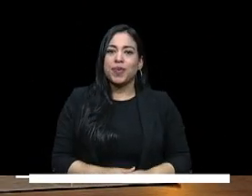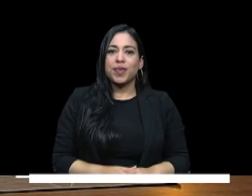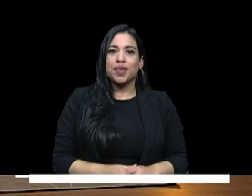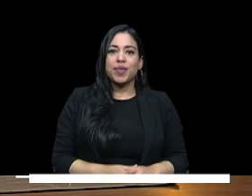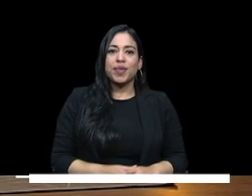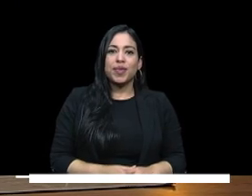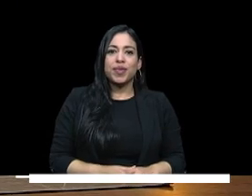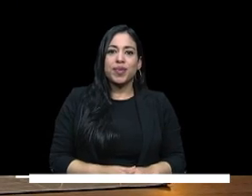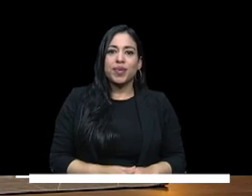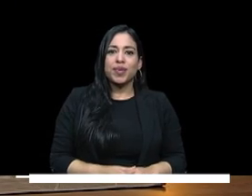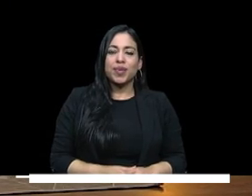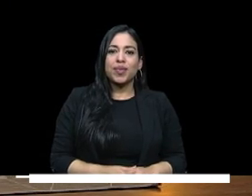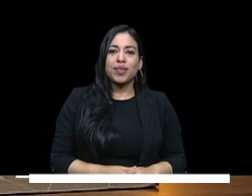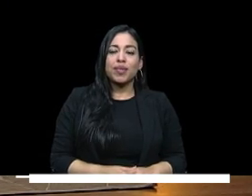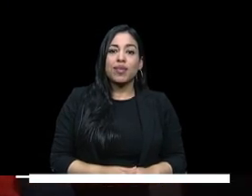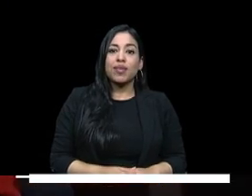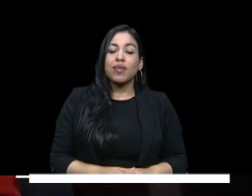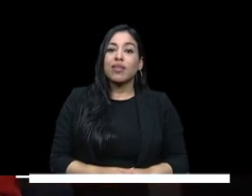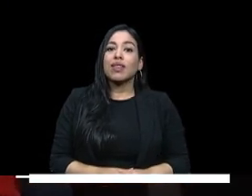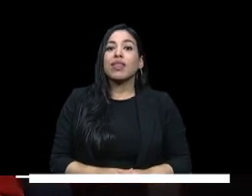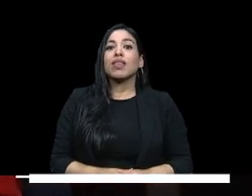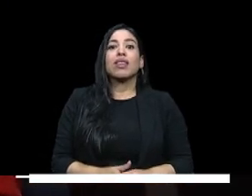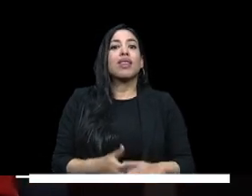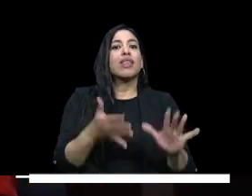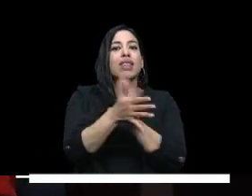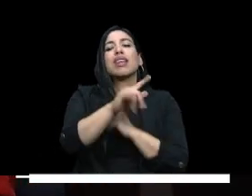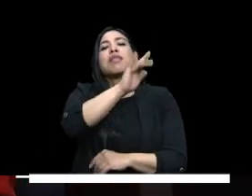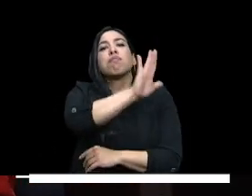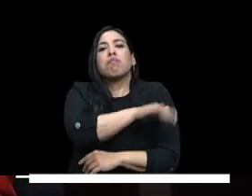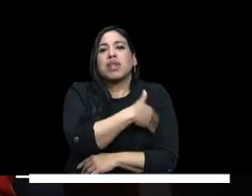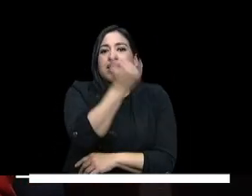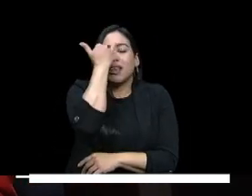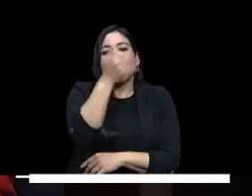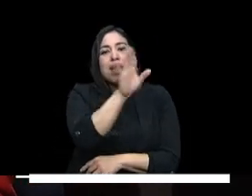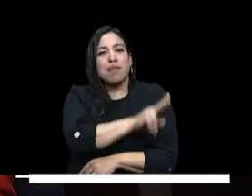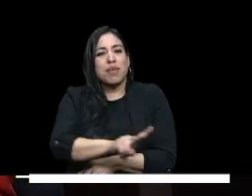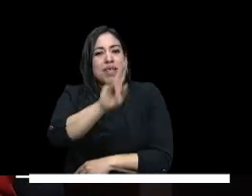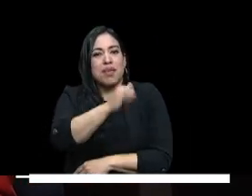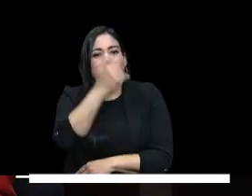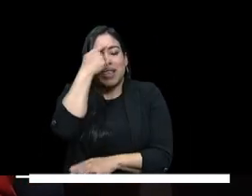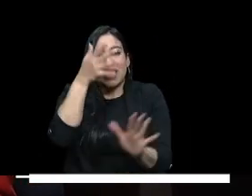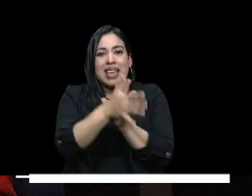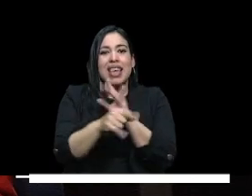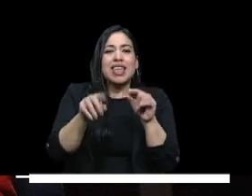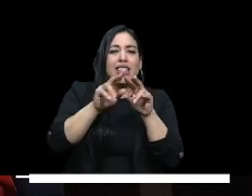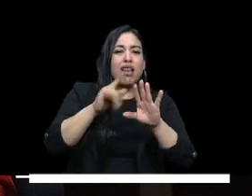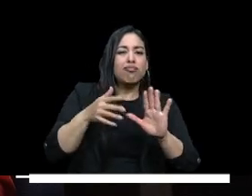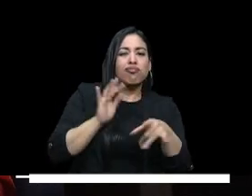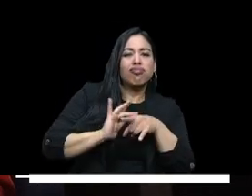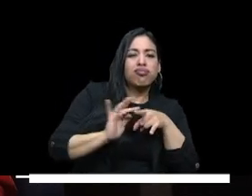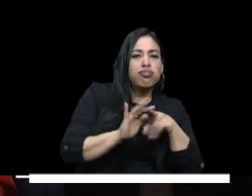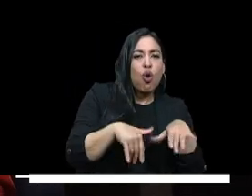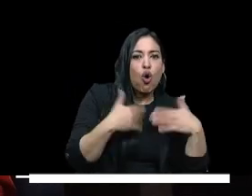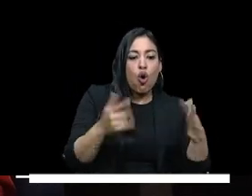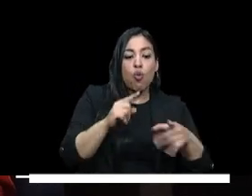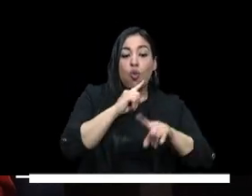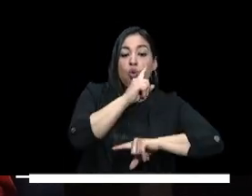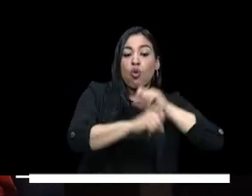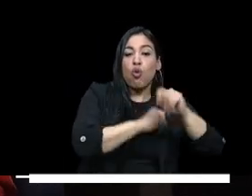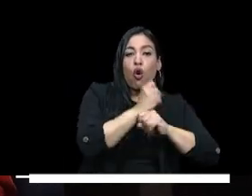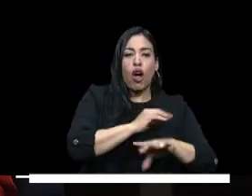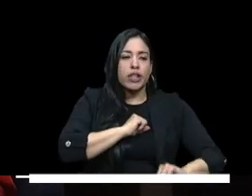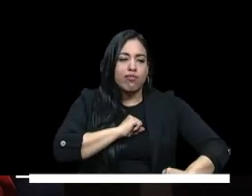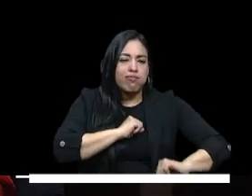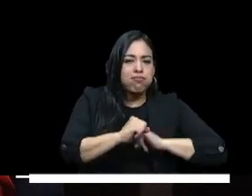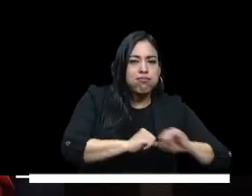pues es precisamente esa la idea ministra y viceministro de este tipo de ejercicios un año de